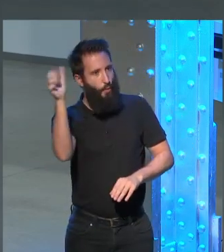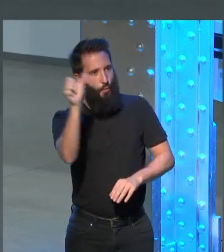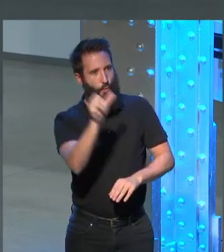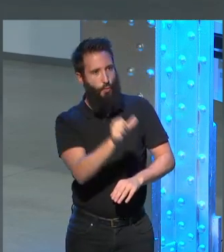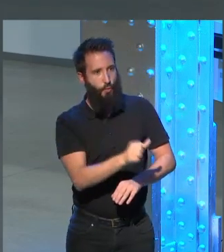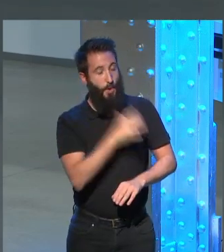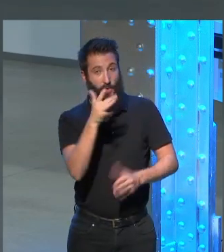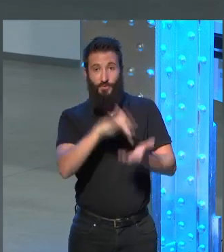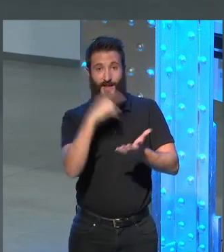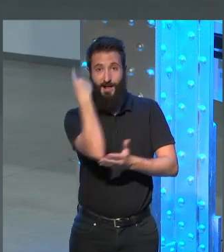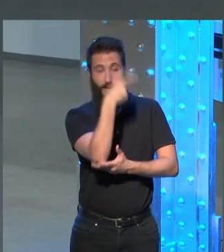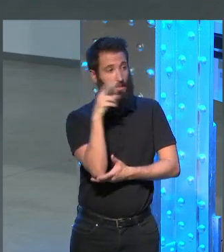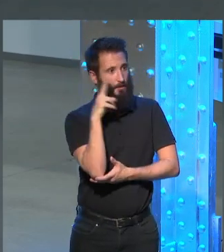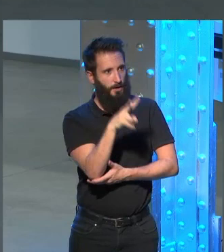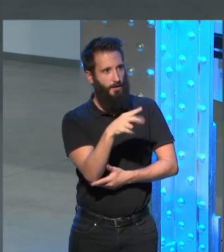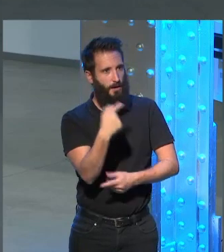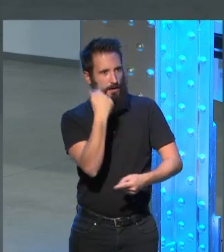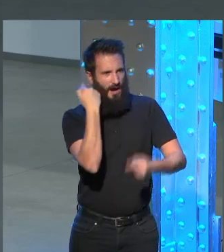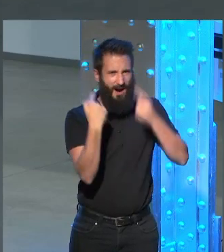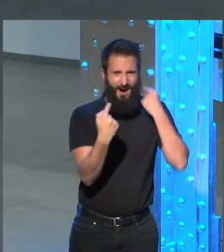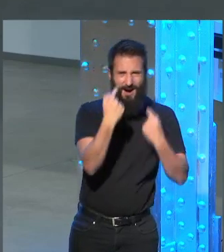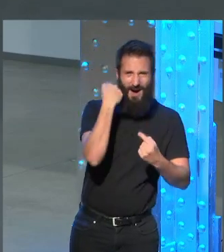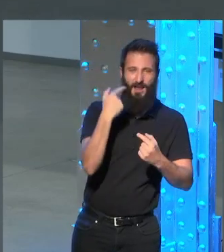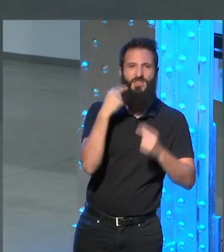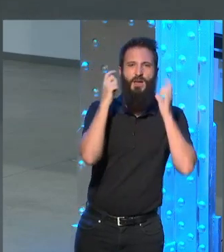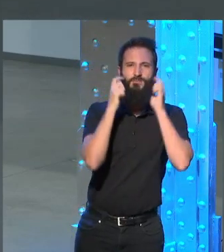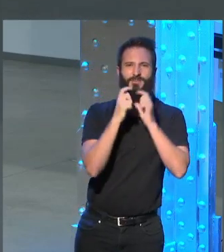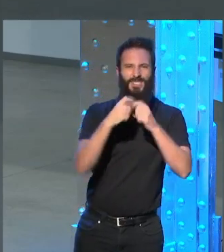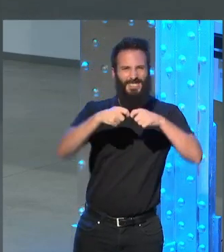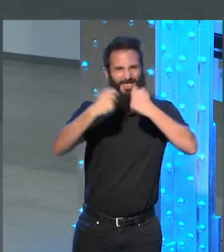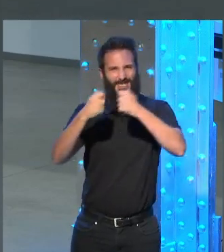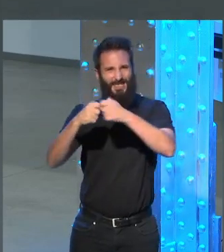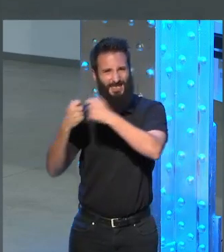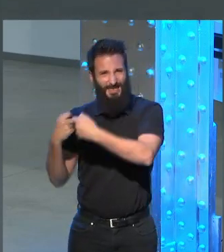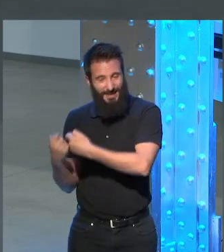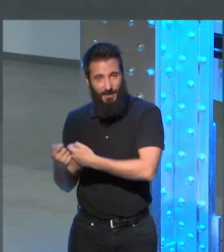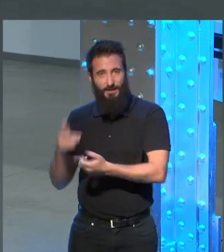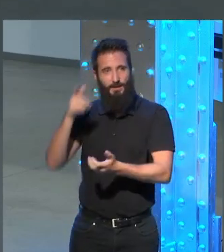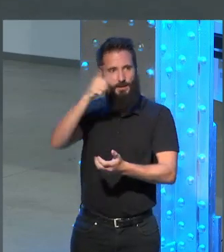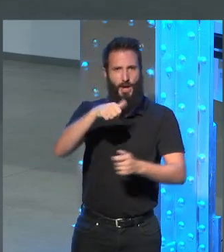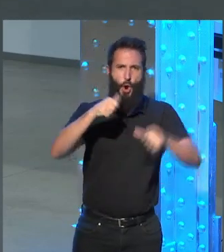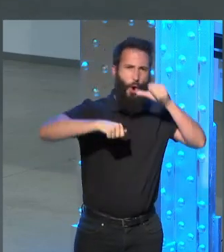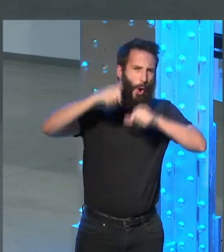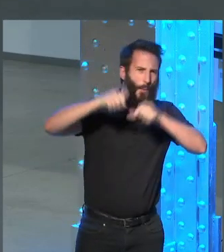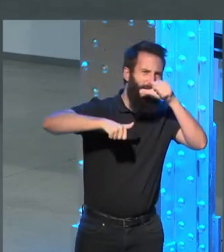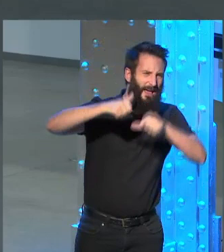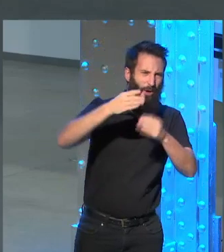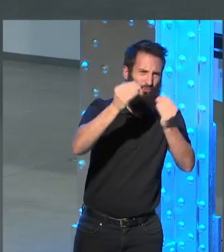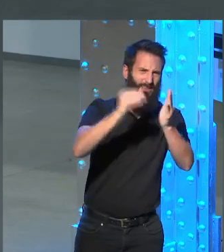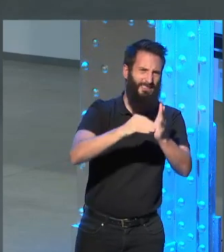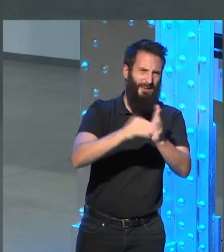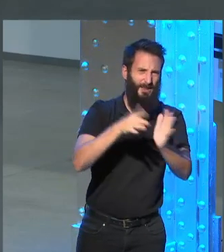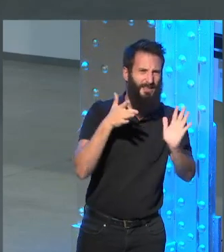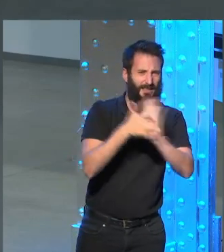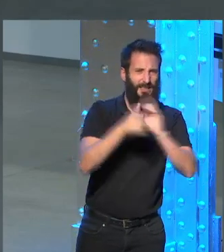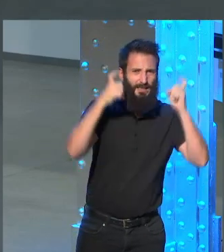cara a él las balas le destrozaron la mandíbula y había sido operado no sé cuántas veces le estaban